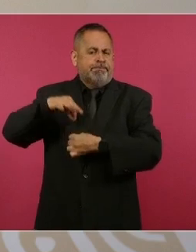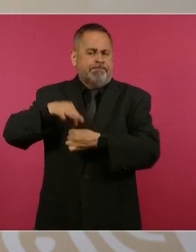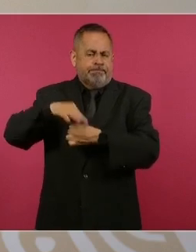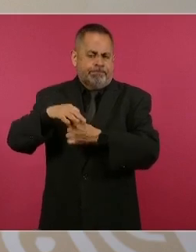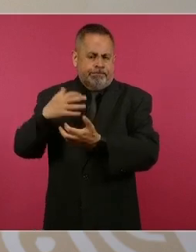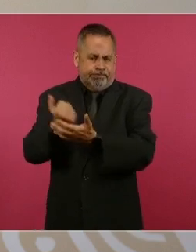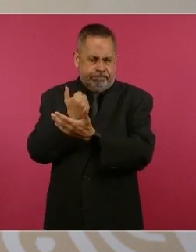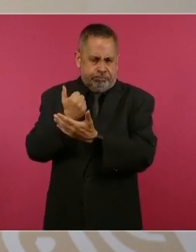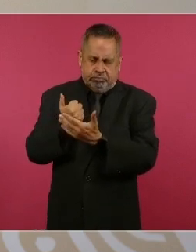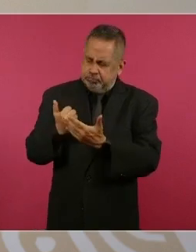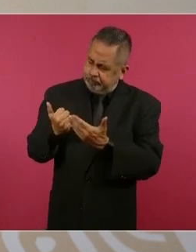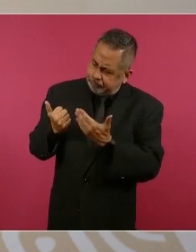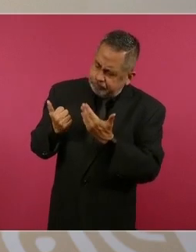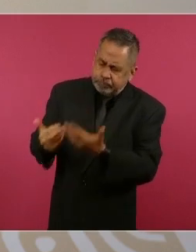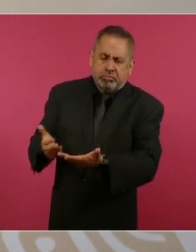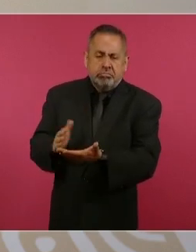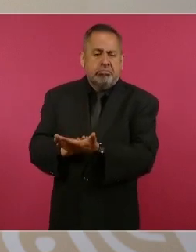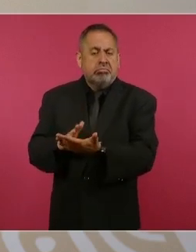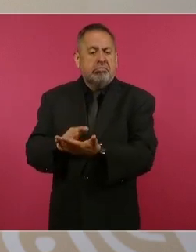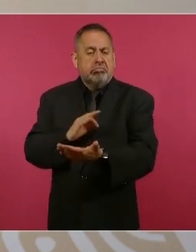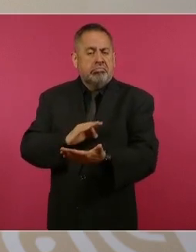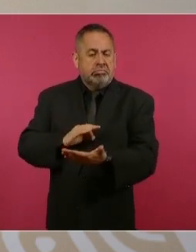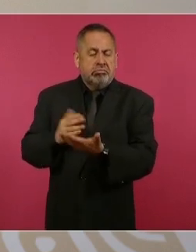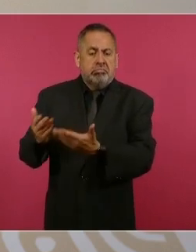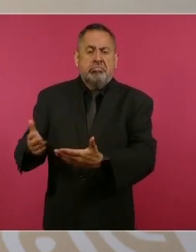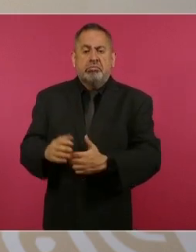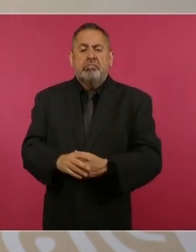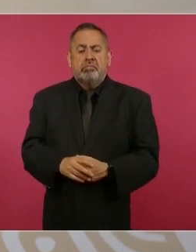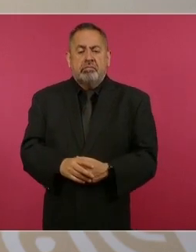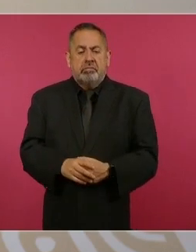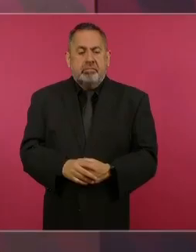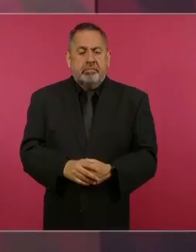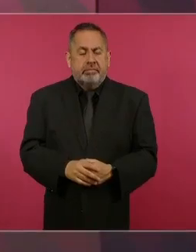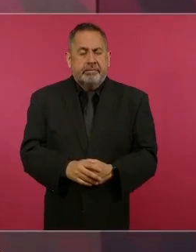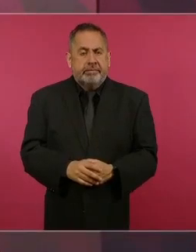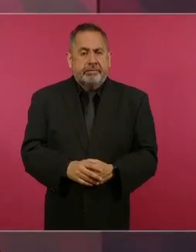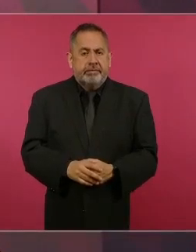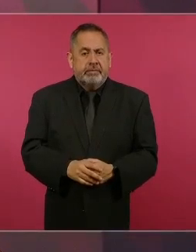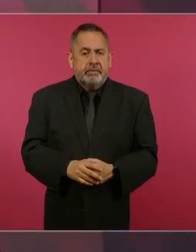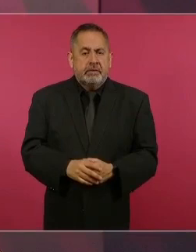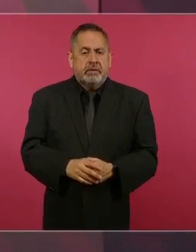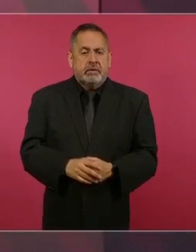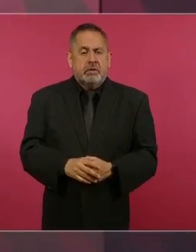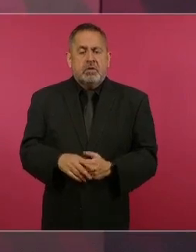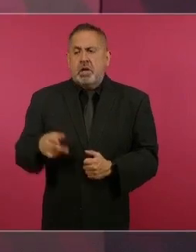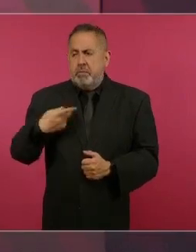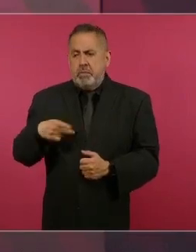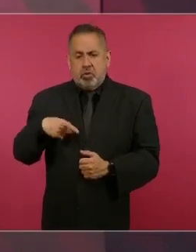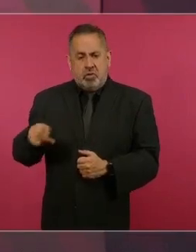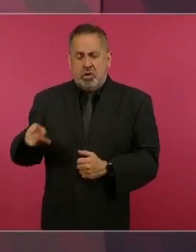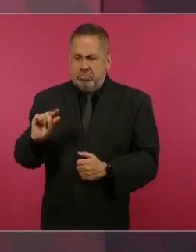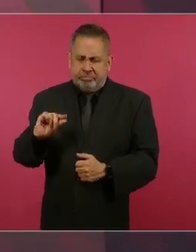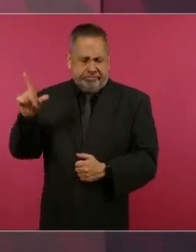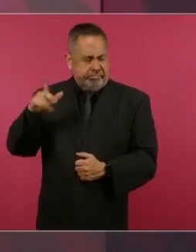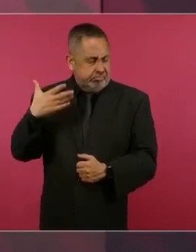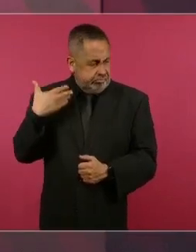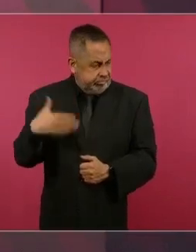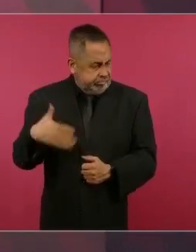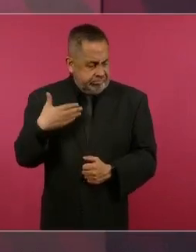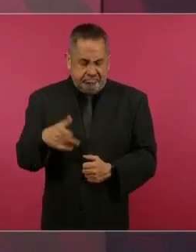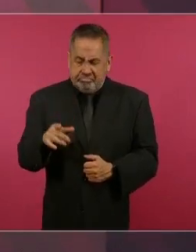y es una gente de primera, que